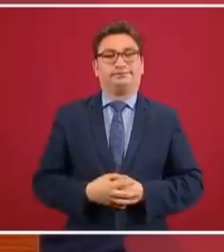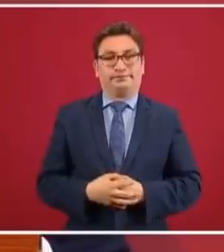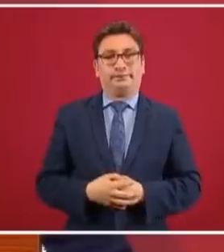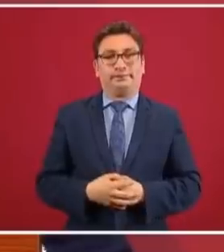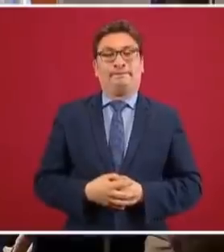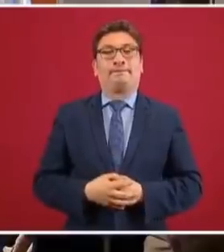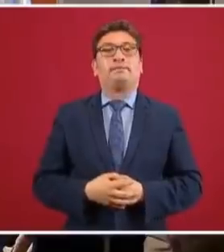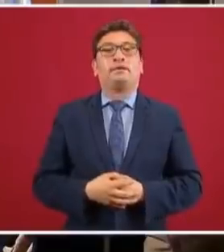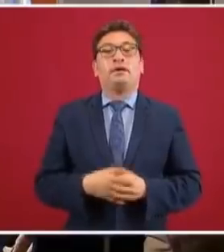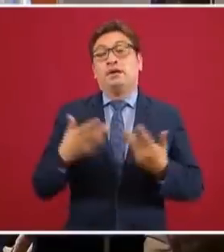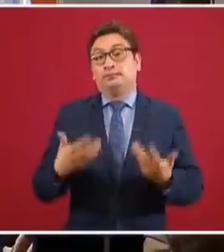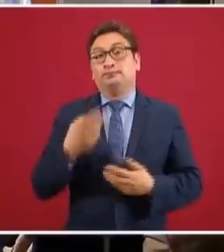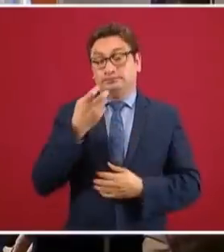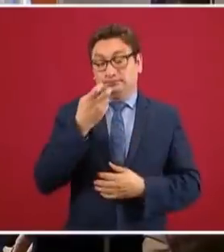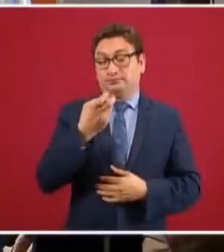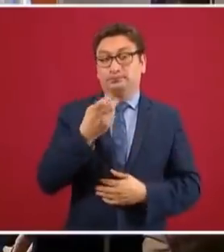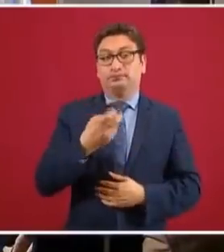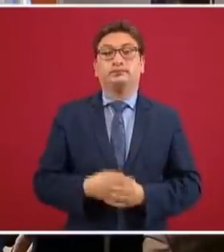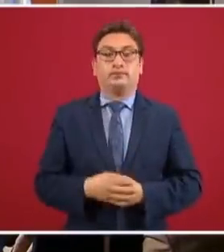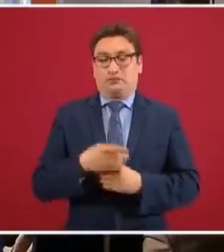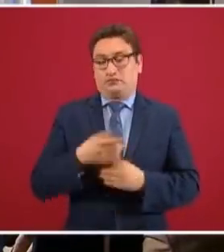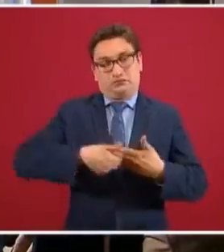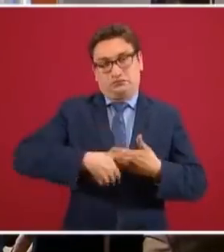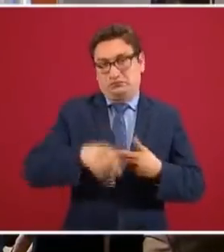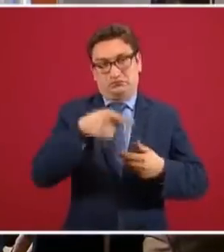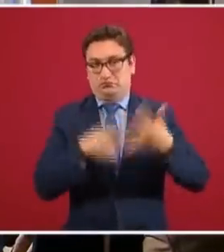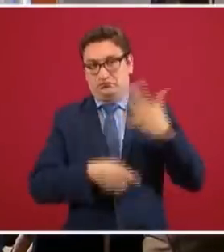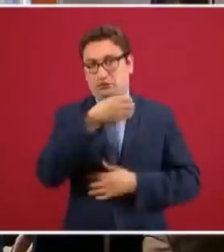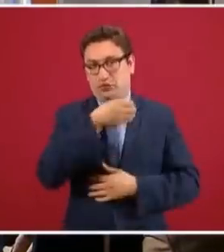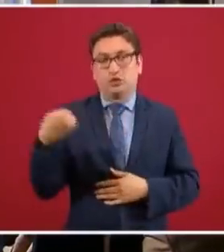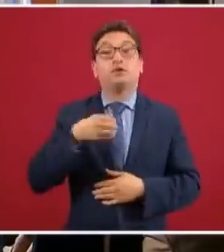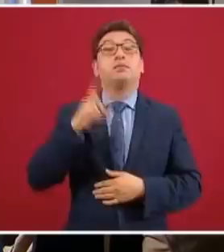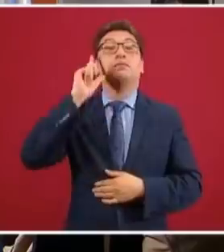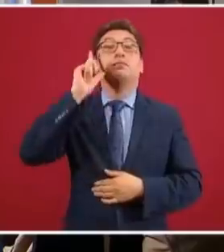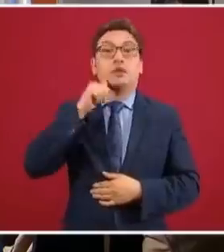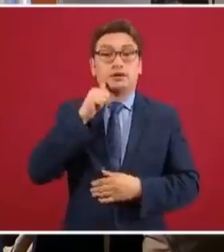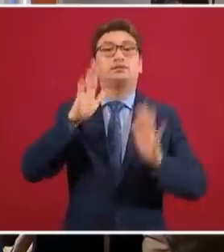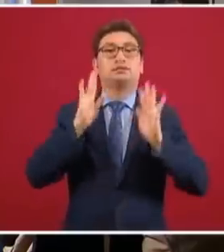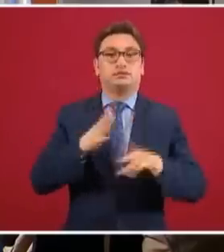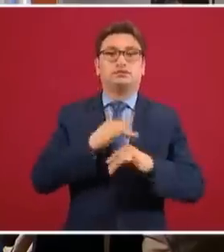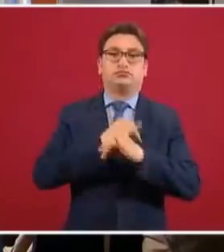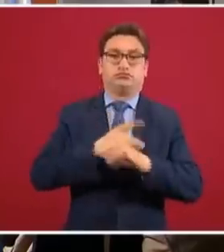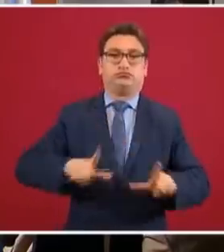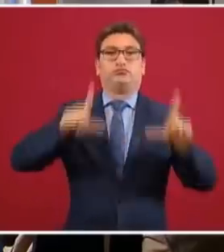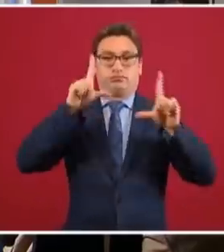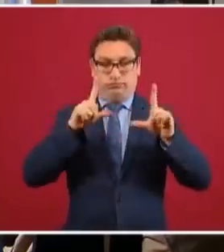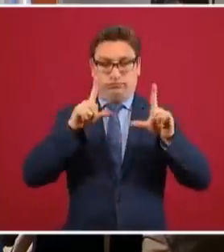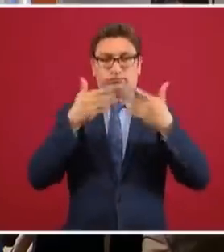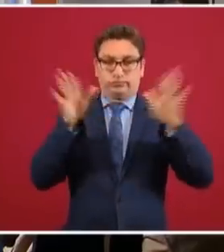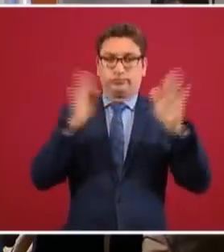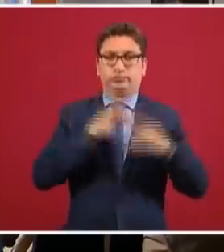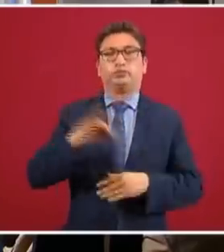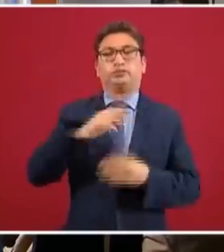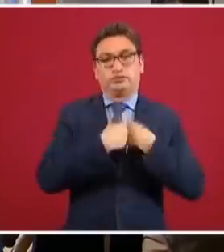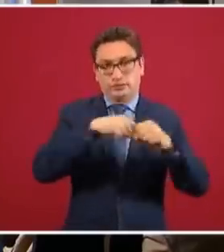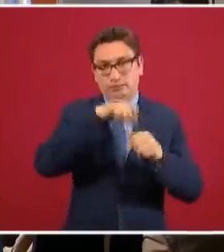permanente. Así es como va a operar, insisto, el día de mañana ya estará disponible el sitio del Seguro Social,